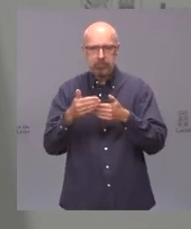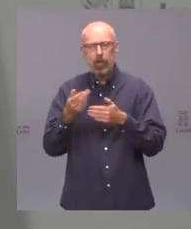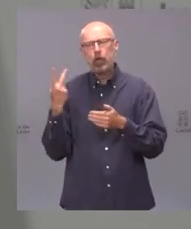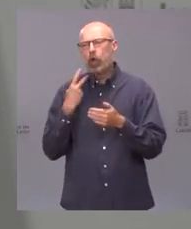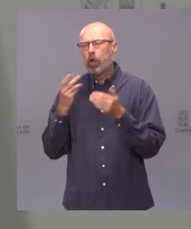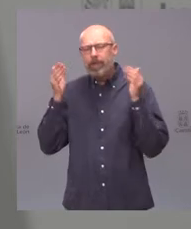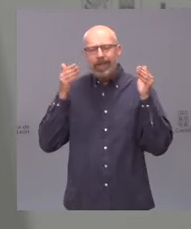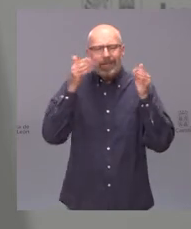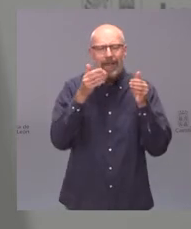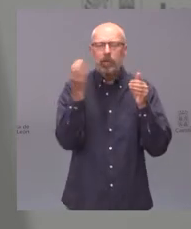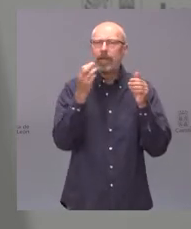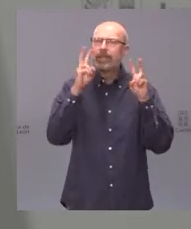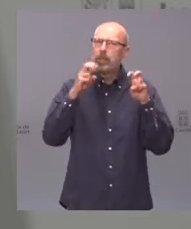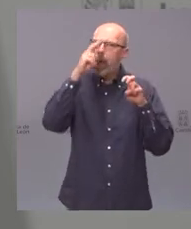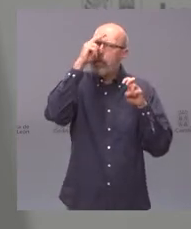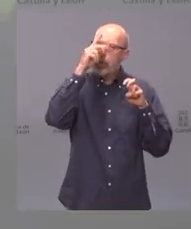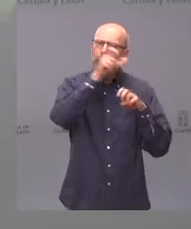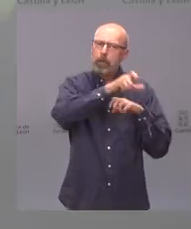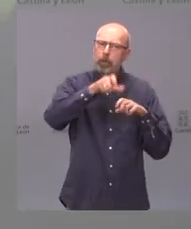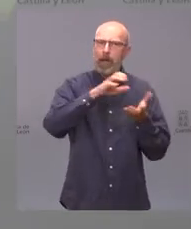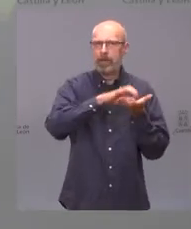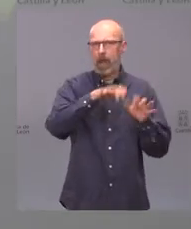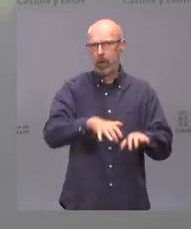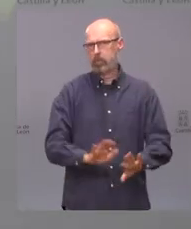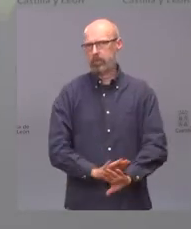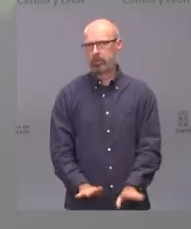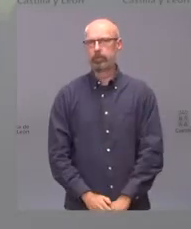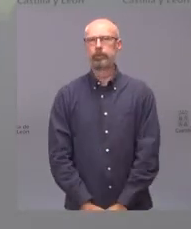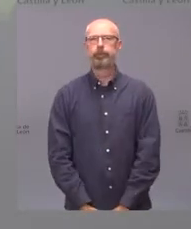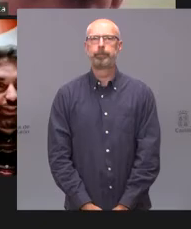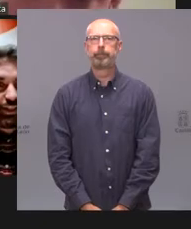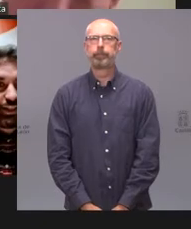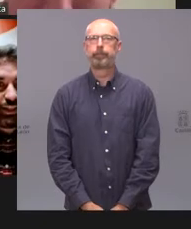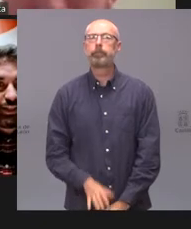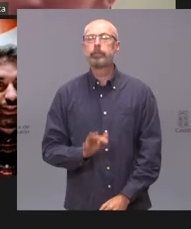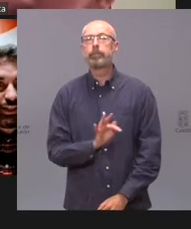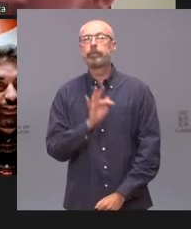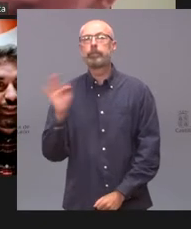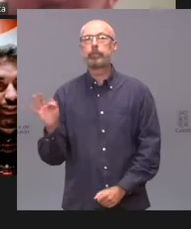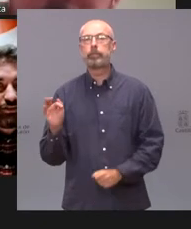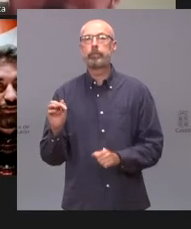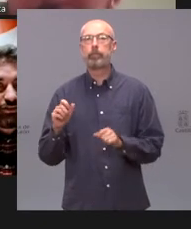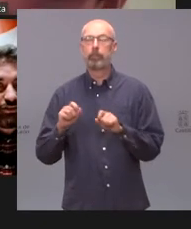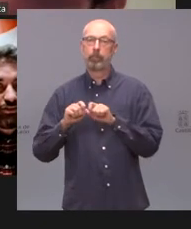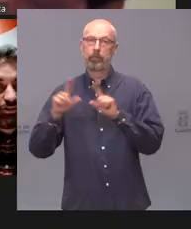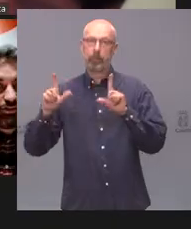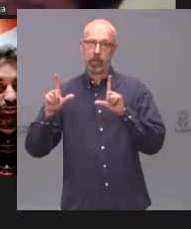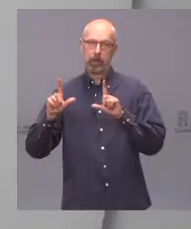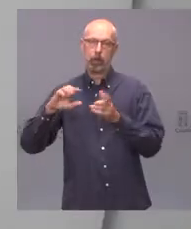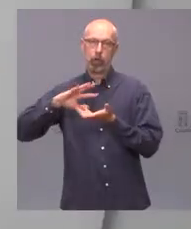las personas de Castilla y León Turno ya para Elisa Cardenal de Informativos Telecinco Hola Elisa